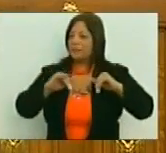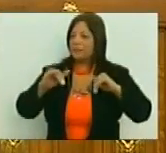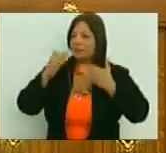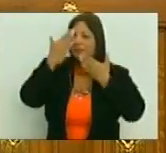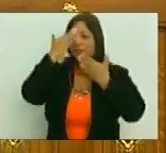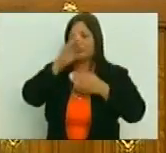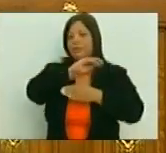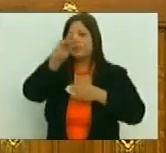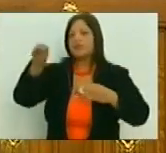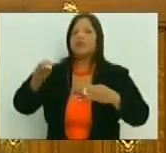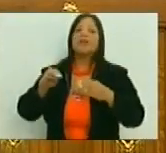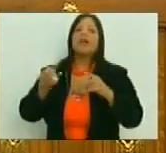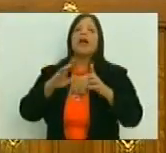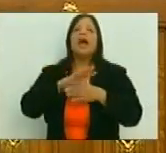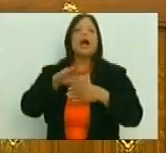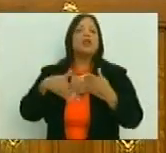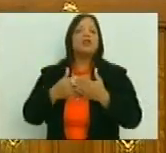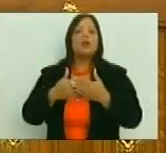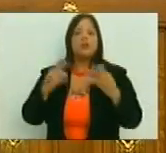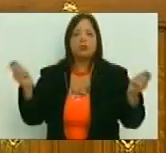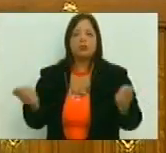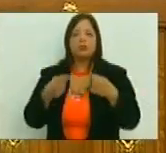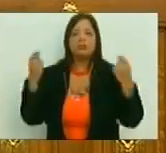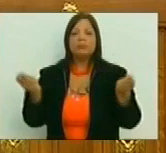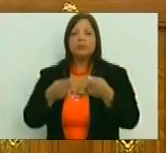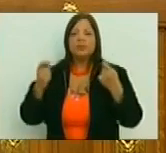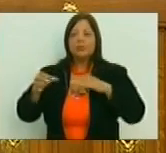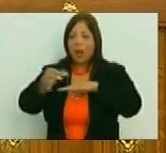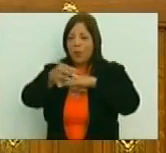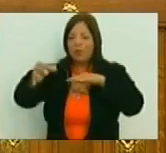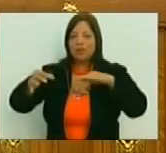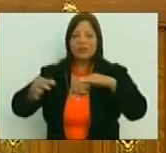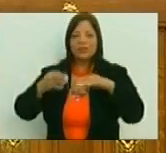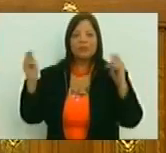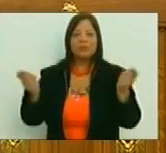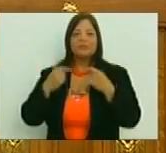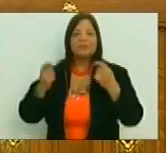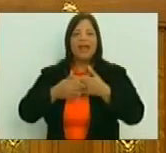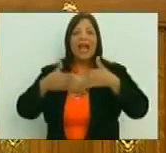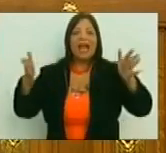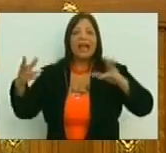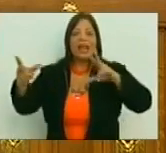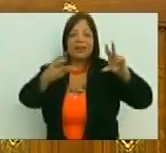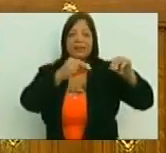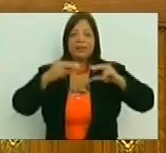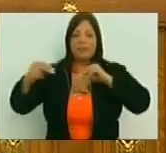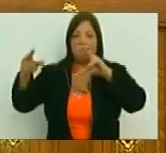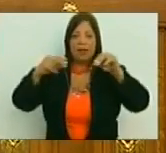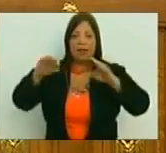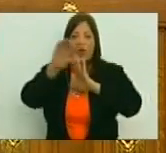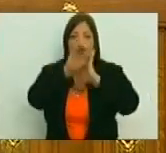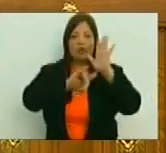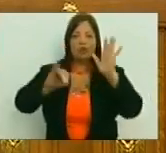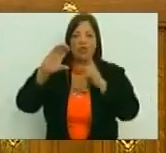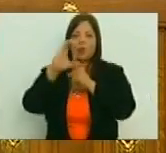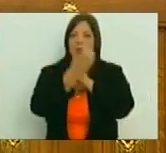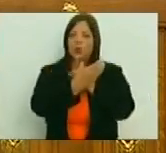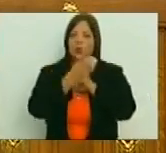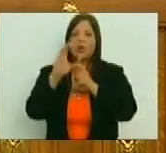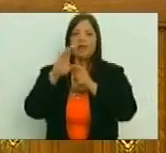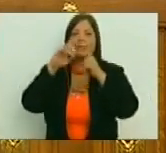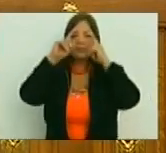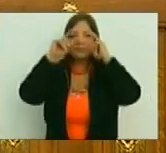a todos a impulsar desde los municipios el gran debate por la constituyente cultural